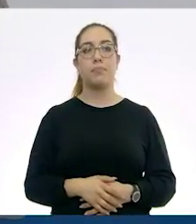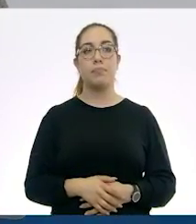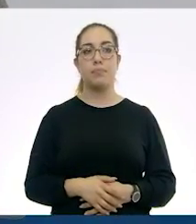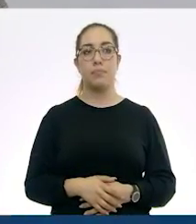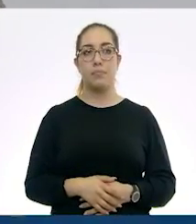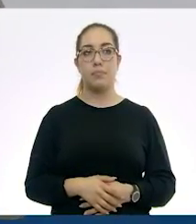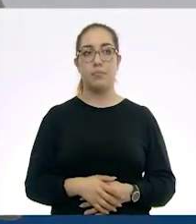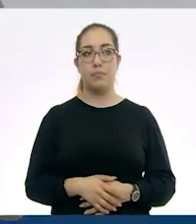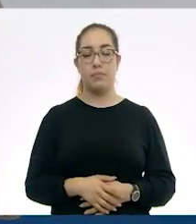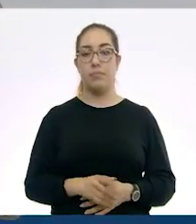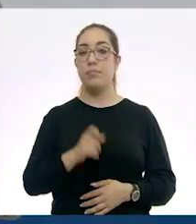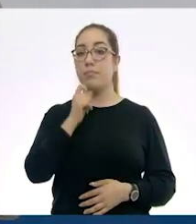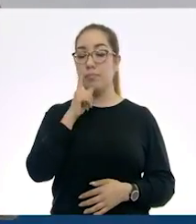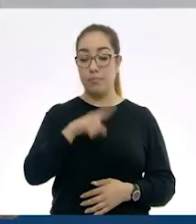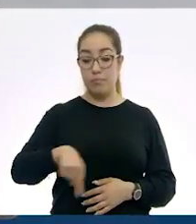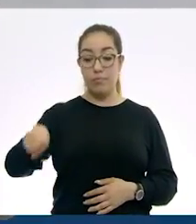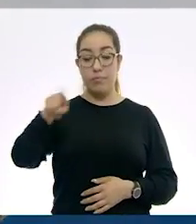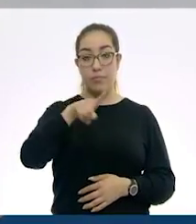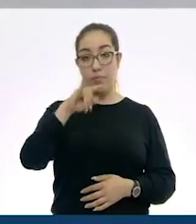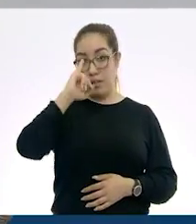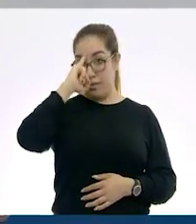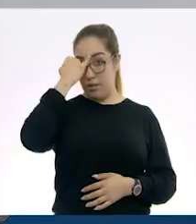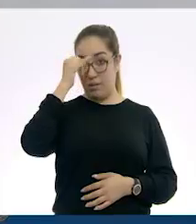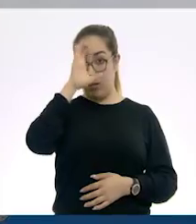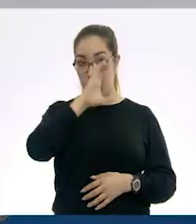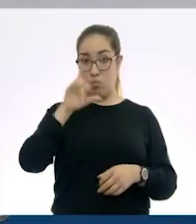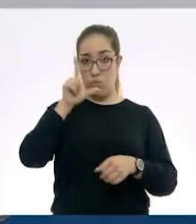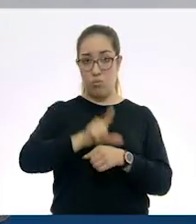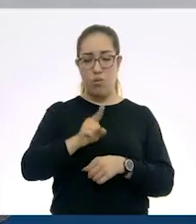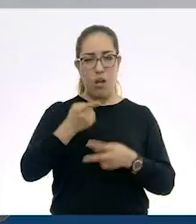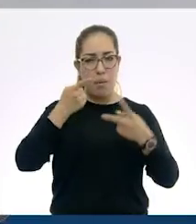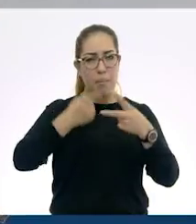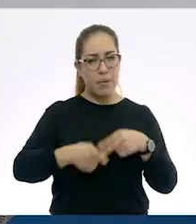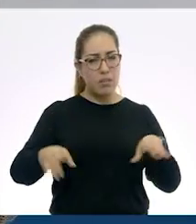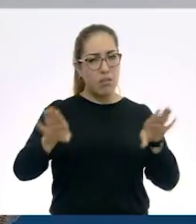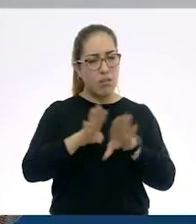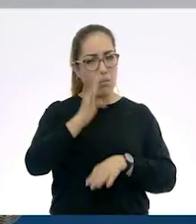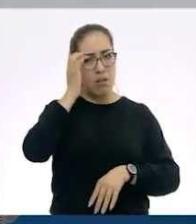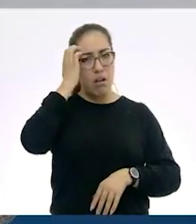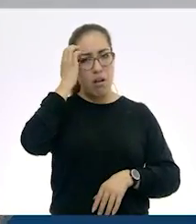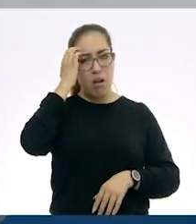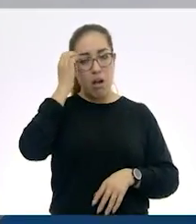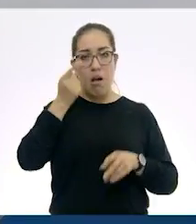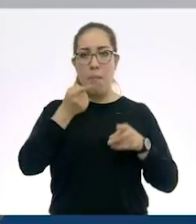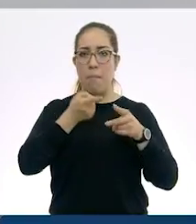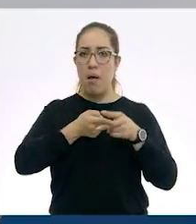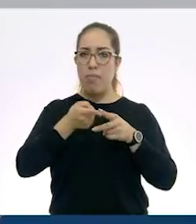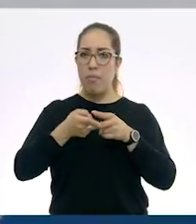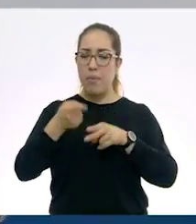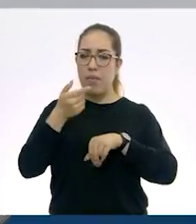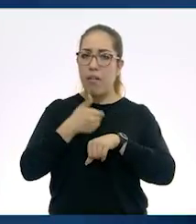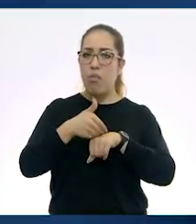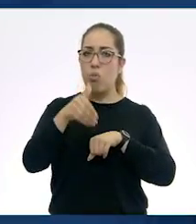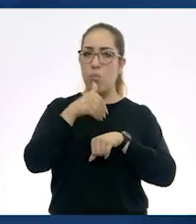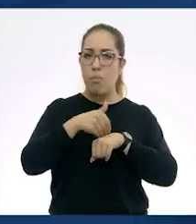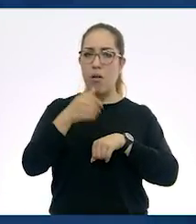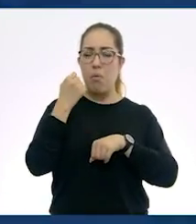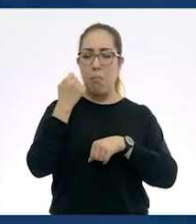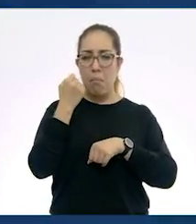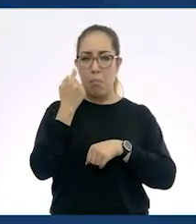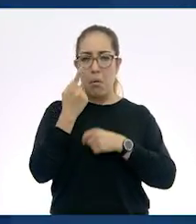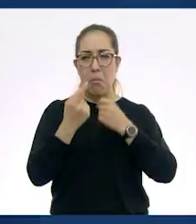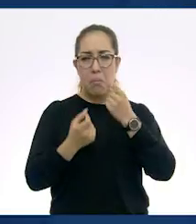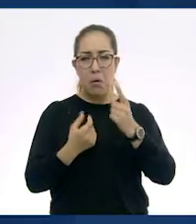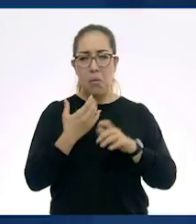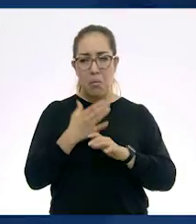conocidos, empezaron a tener una noción de las matemáticas. Y hubo muchos conceptos matemáticos que